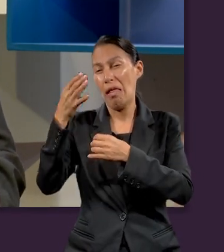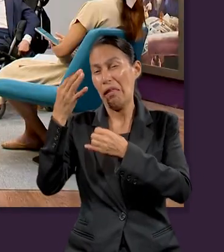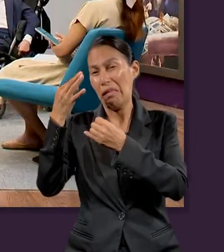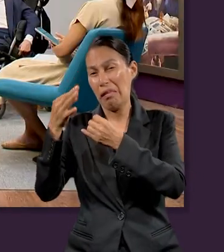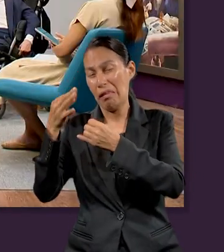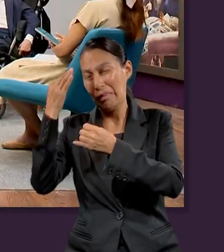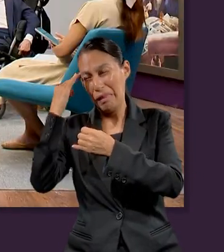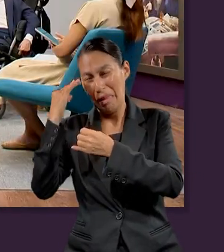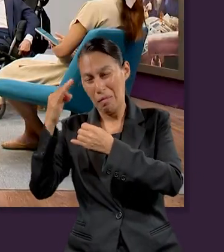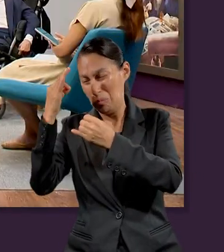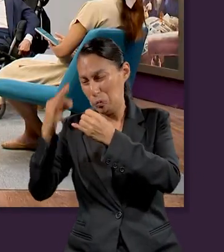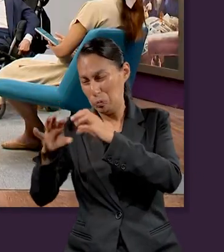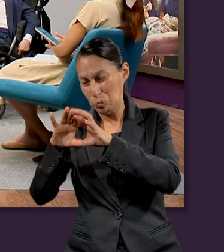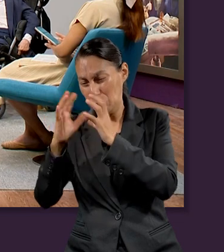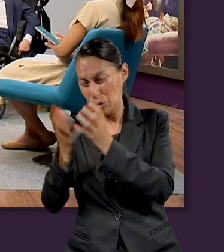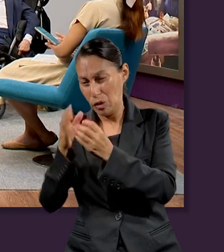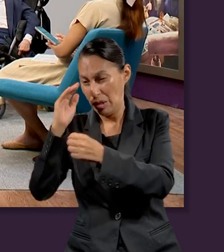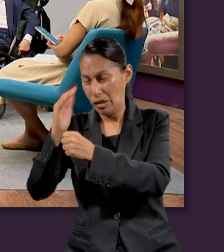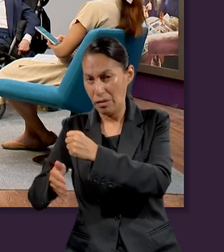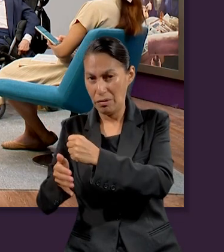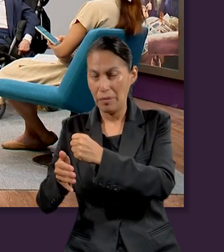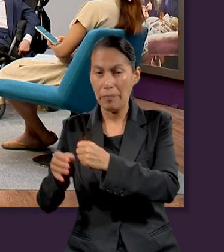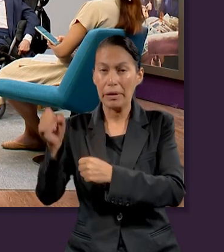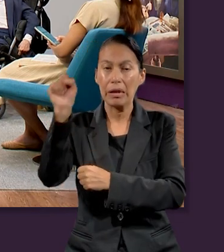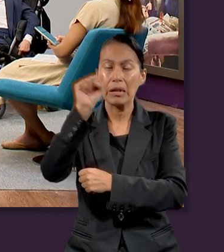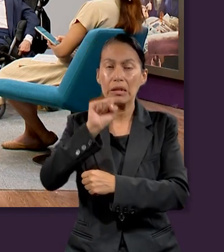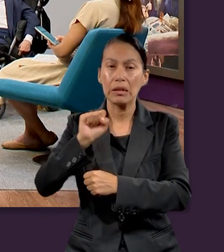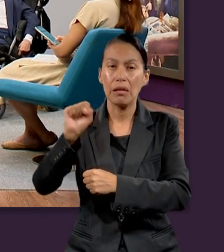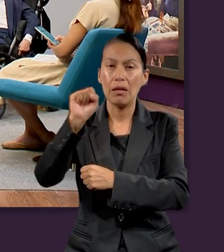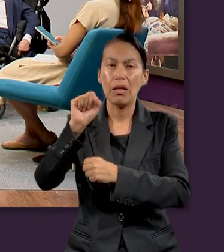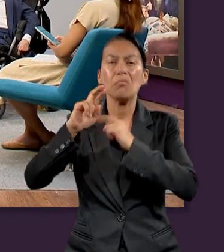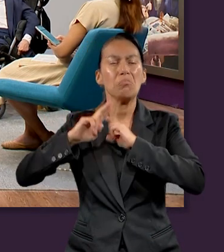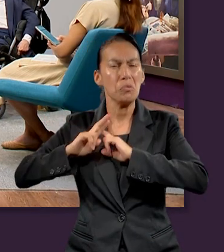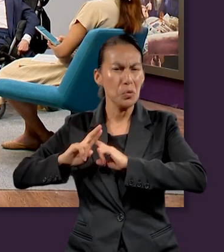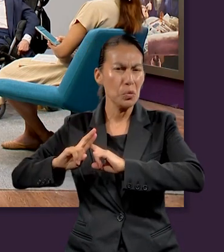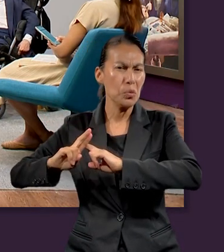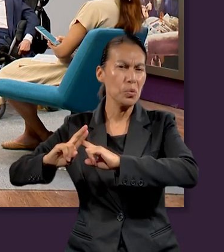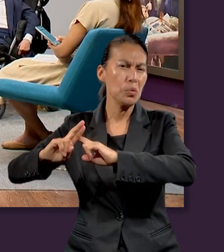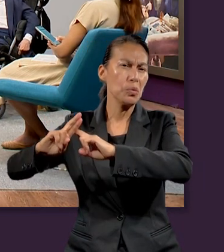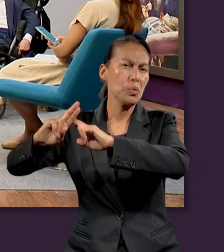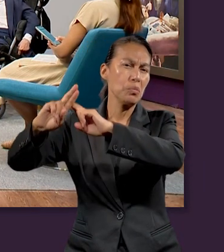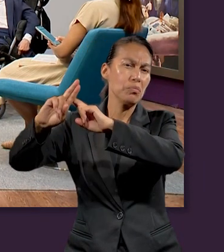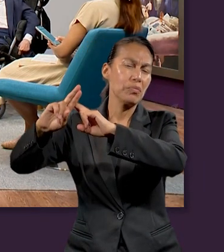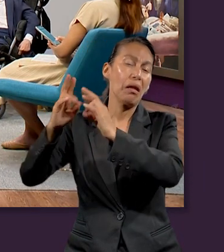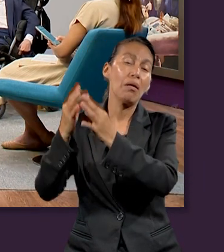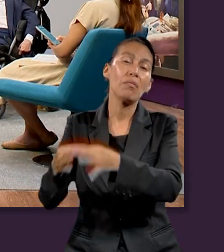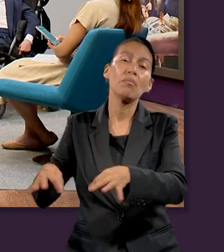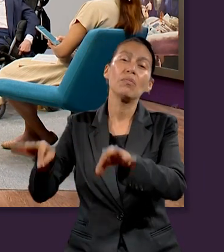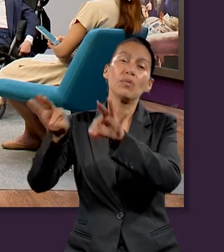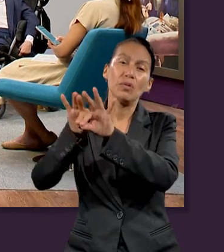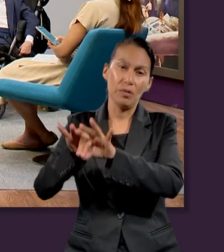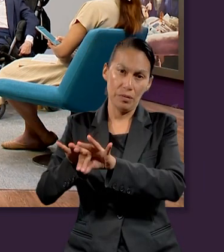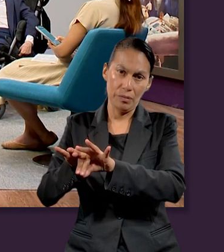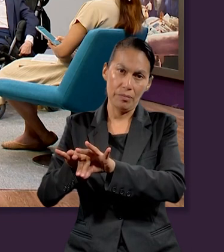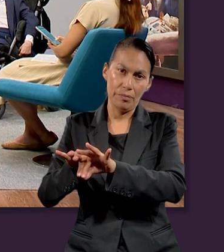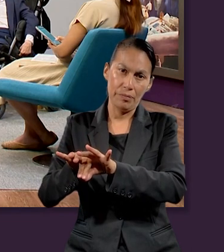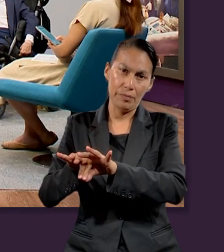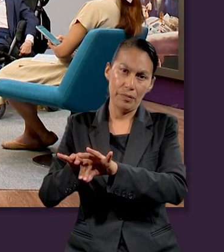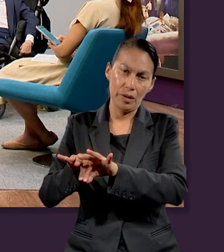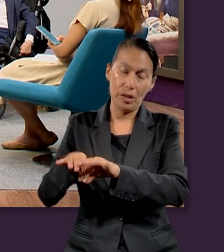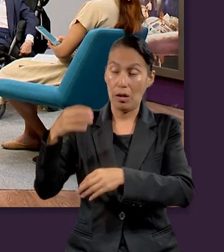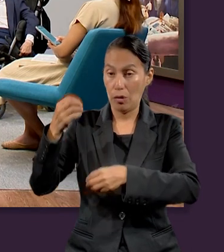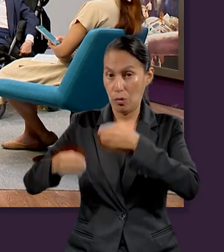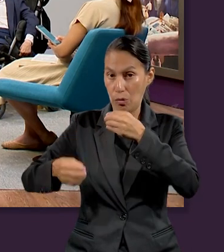y el énfasis de esta lección es que el sábado va a tener un lugar muy importante